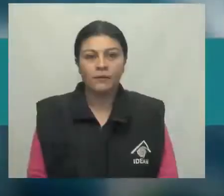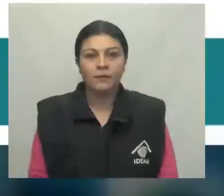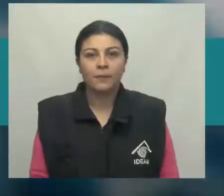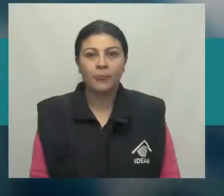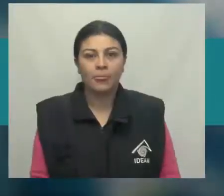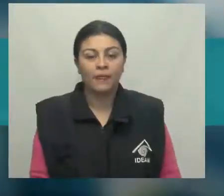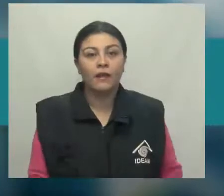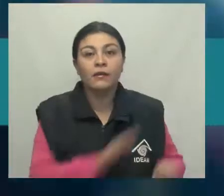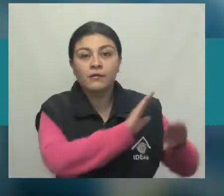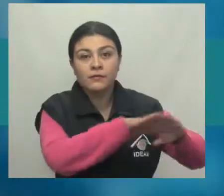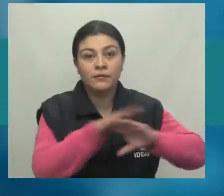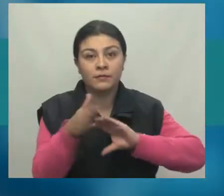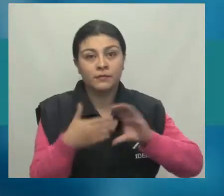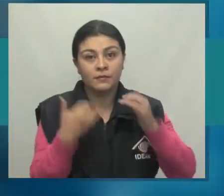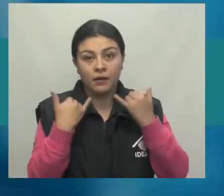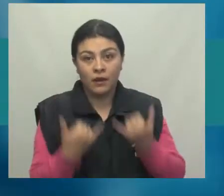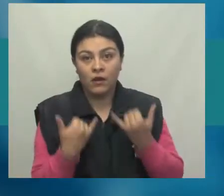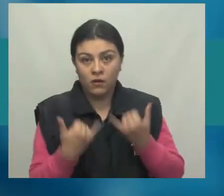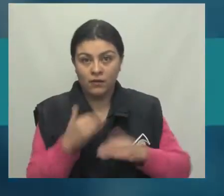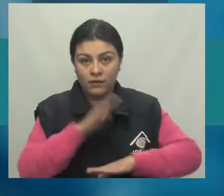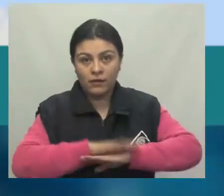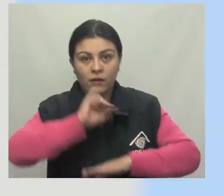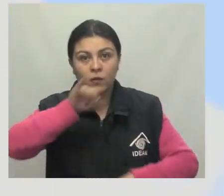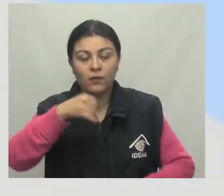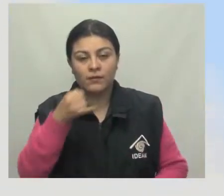Pronóstico del tiempo para la tarde del jueves.